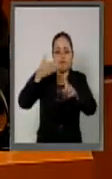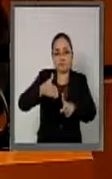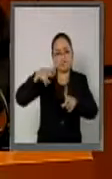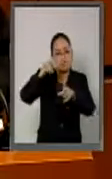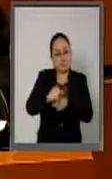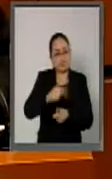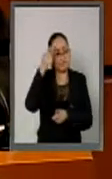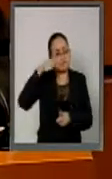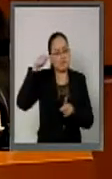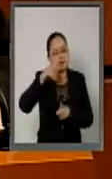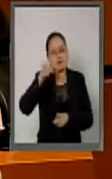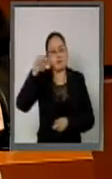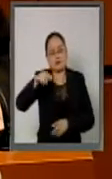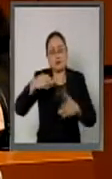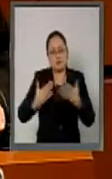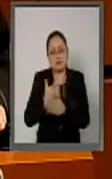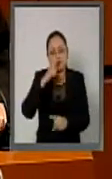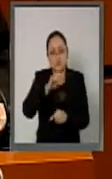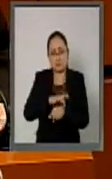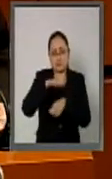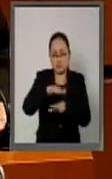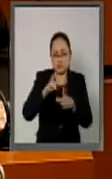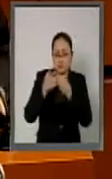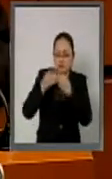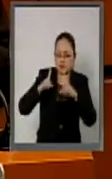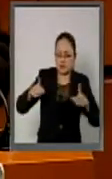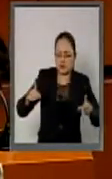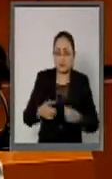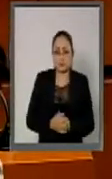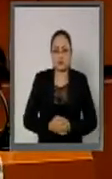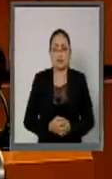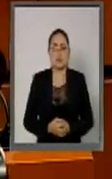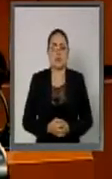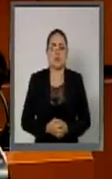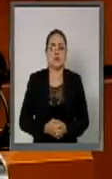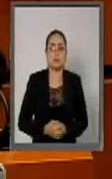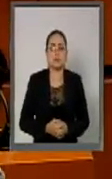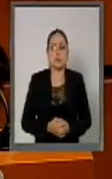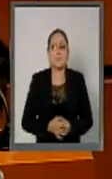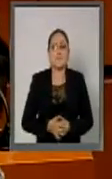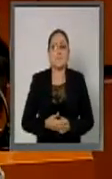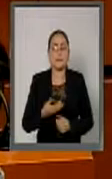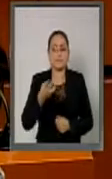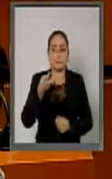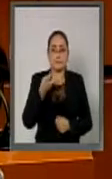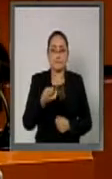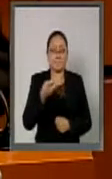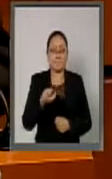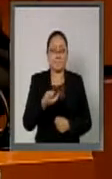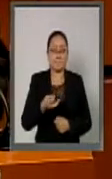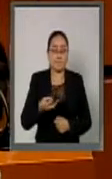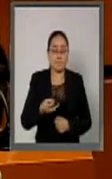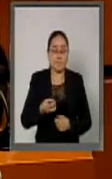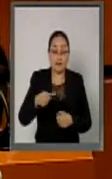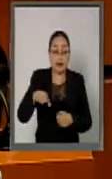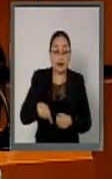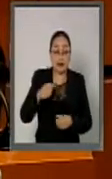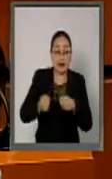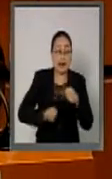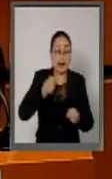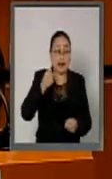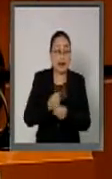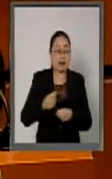del plan nacional de desarrollo. Por lo cual, este último año será